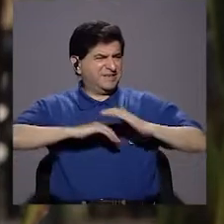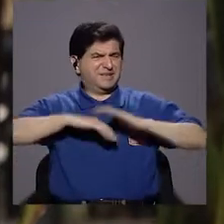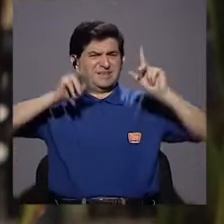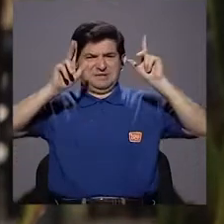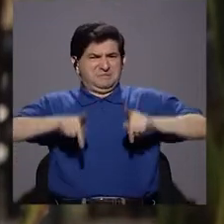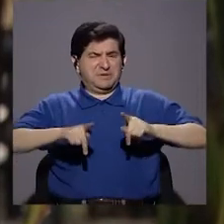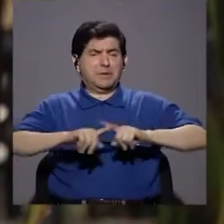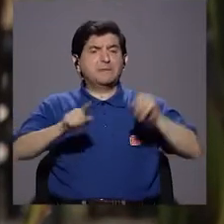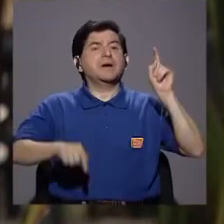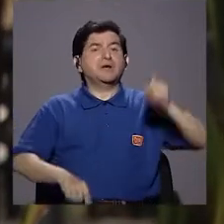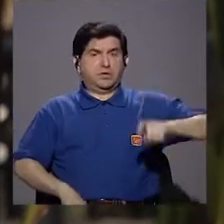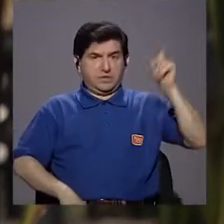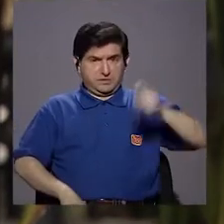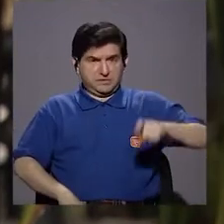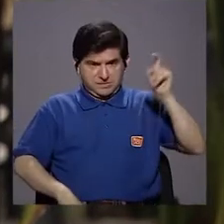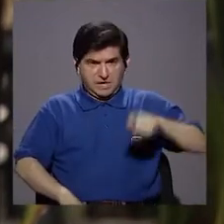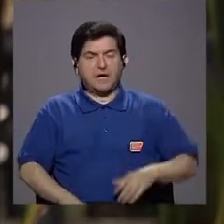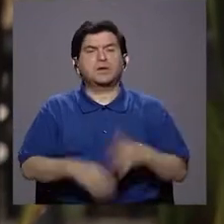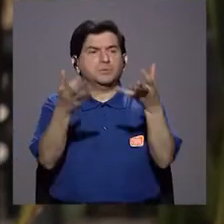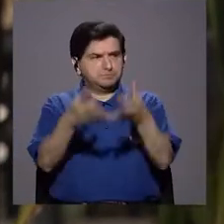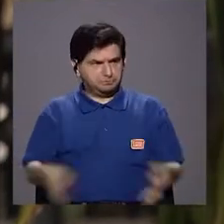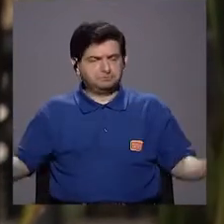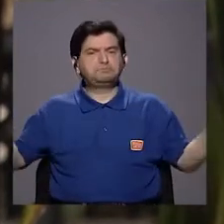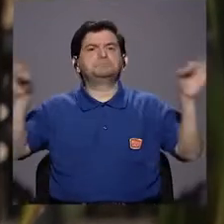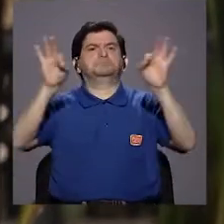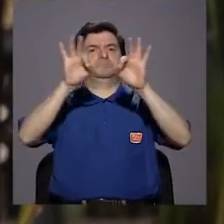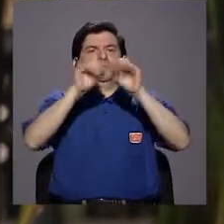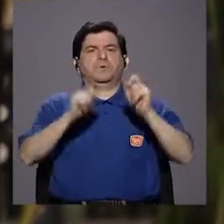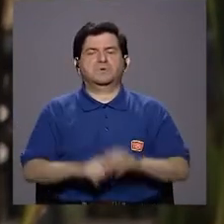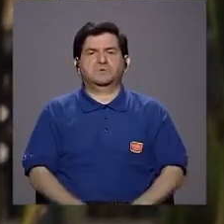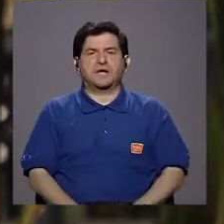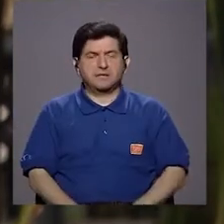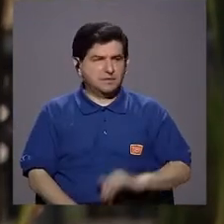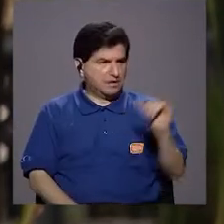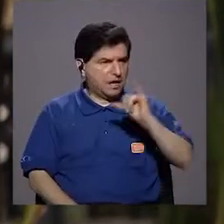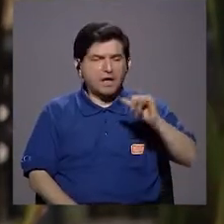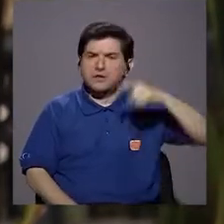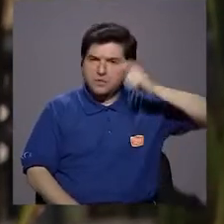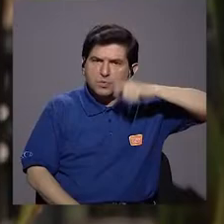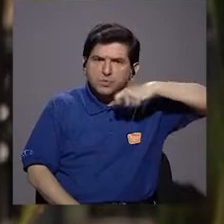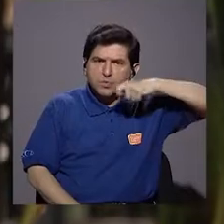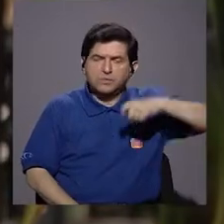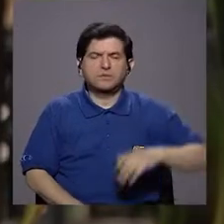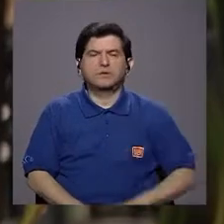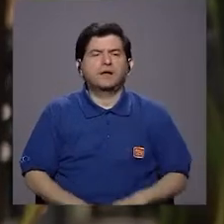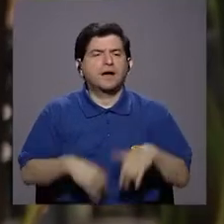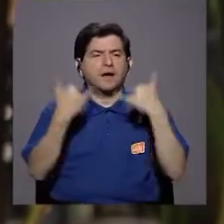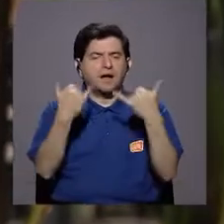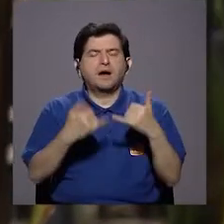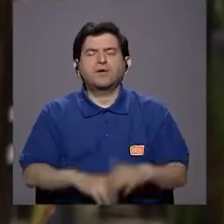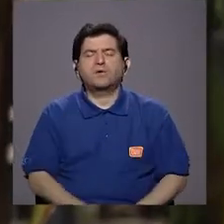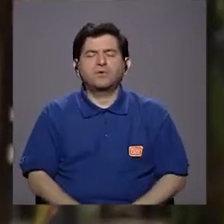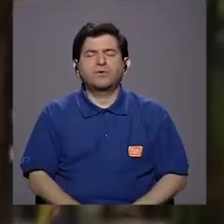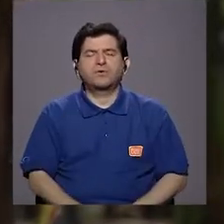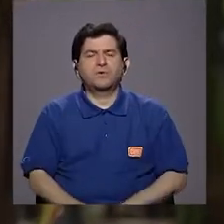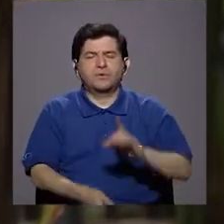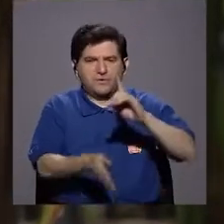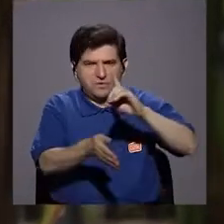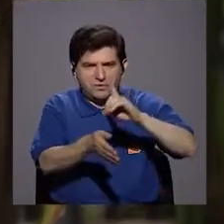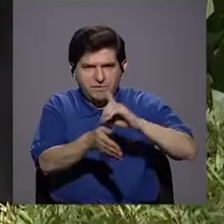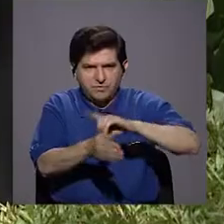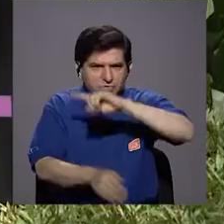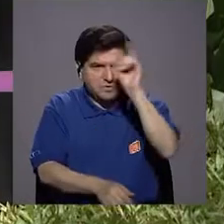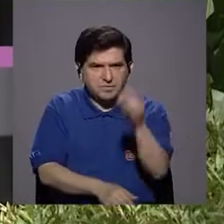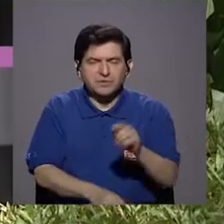incómodo para el paciente, pero es una necesidad muy importante al lado del cepillo. Ahora, doctor, volvamos a la